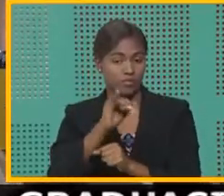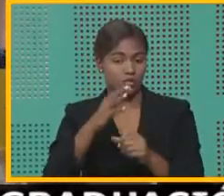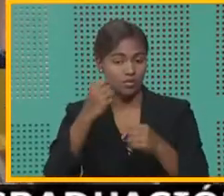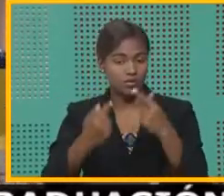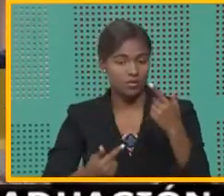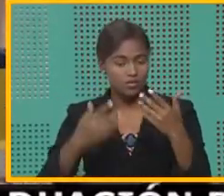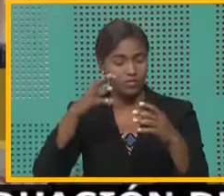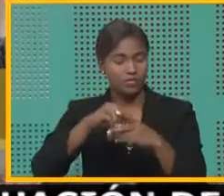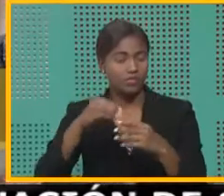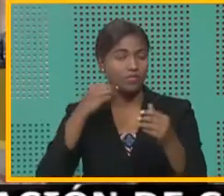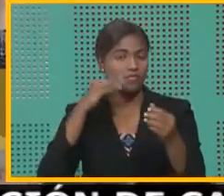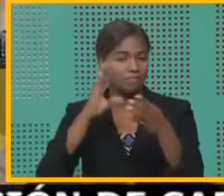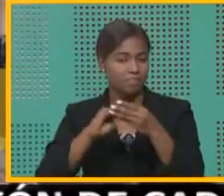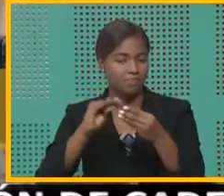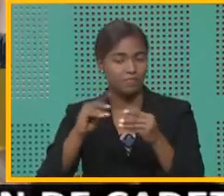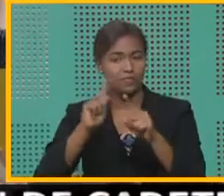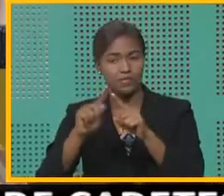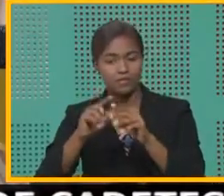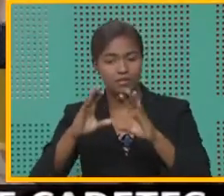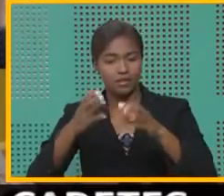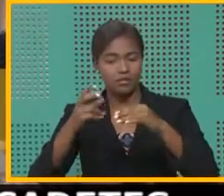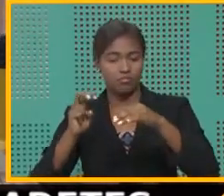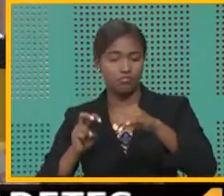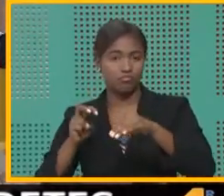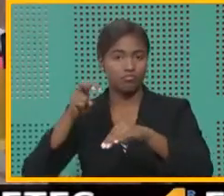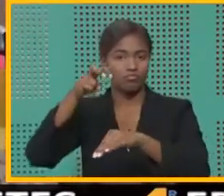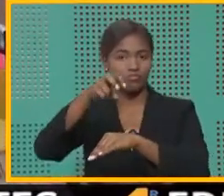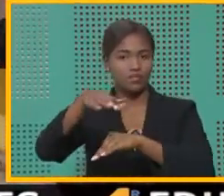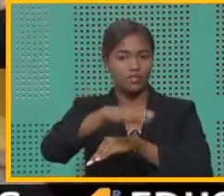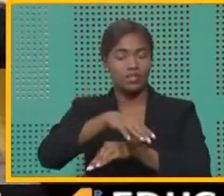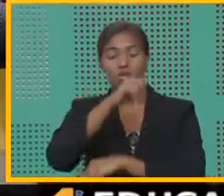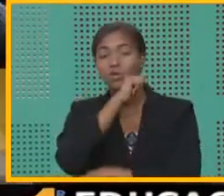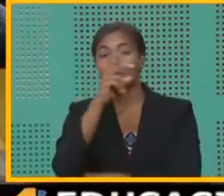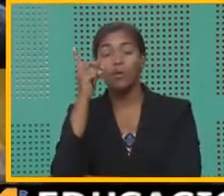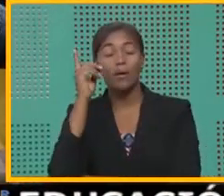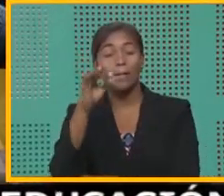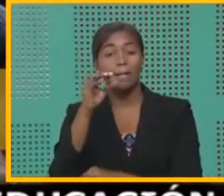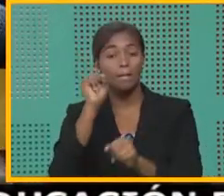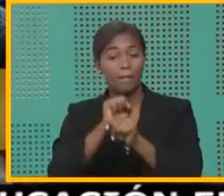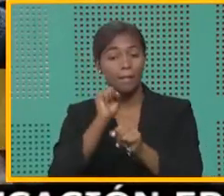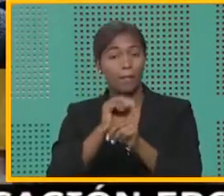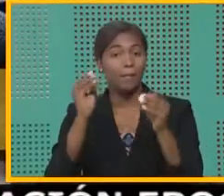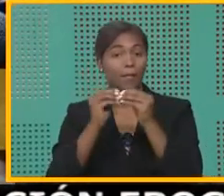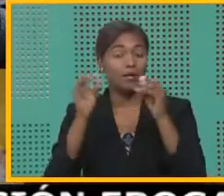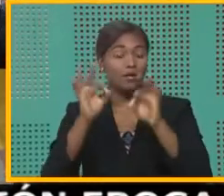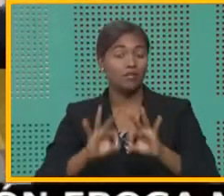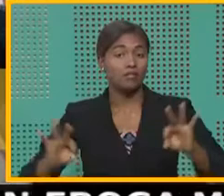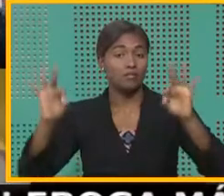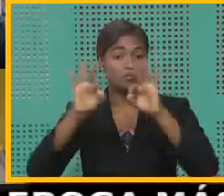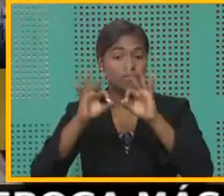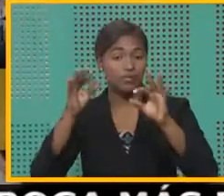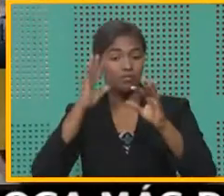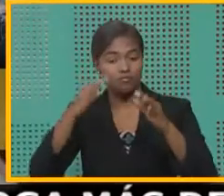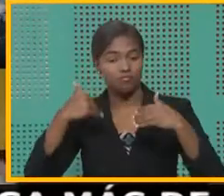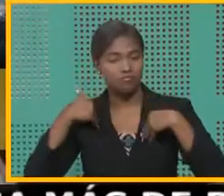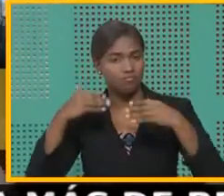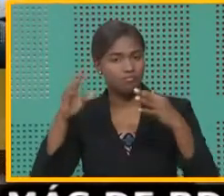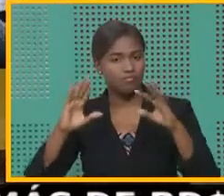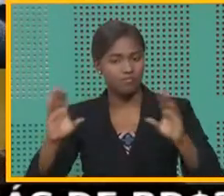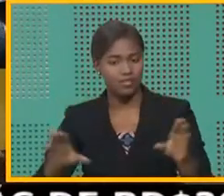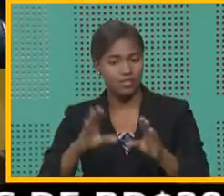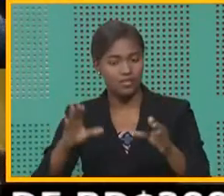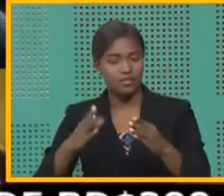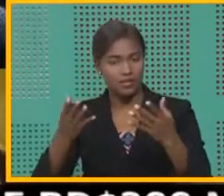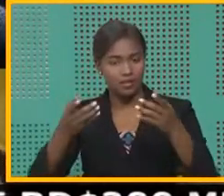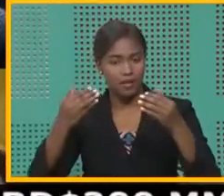yo les puedo mencionar las incumulaciones de Santo Domingo, que es la obra vial más importante que ejecuta la